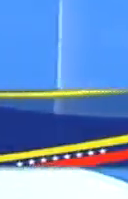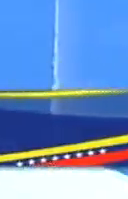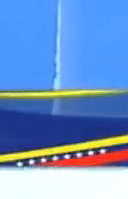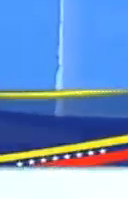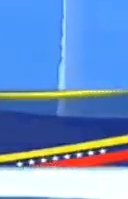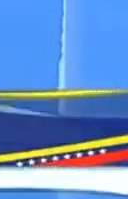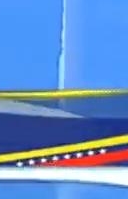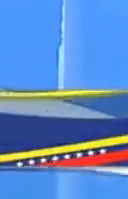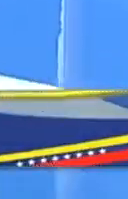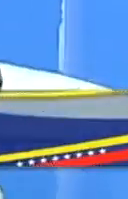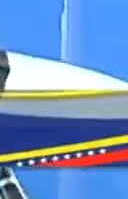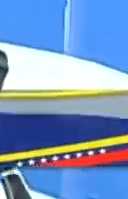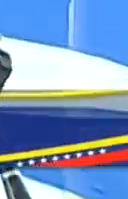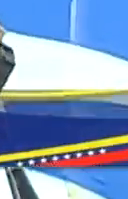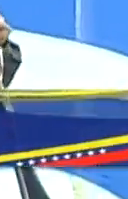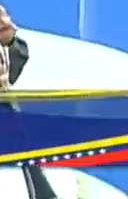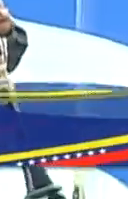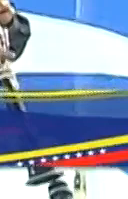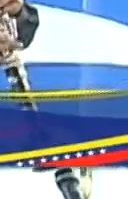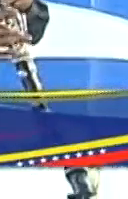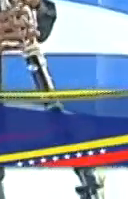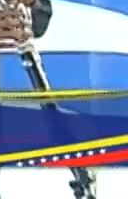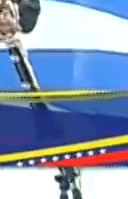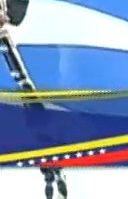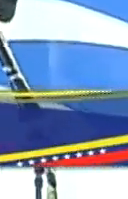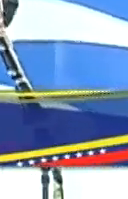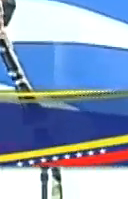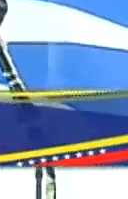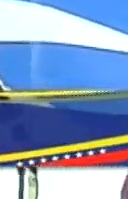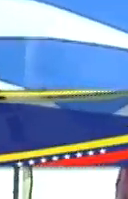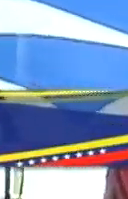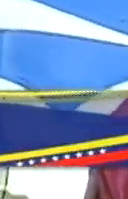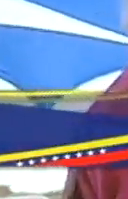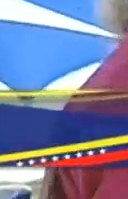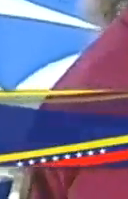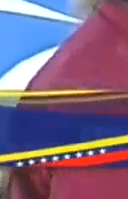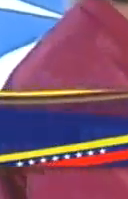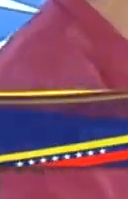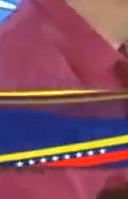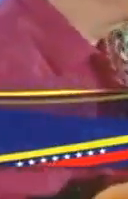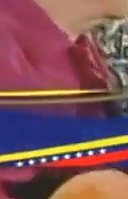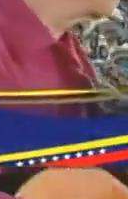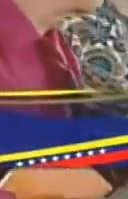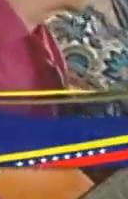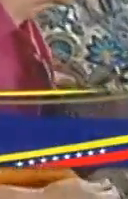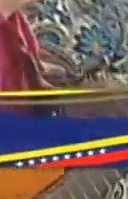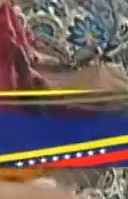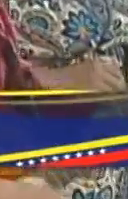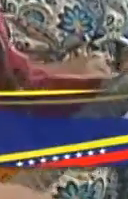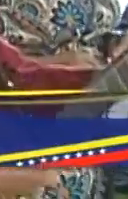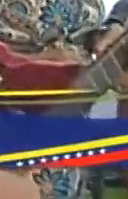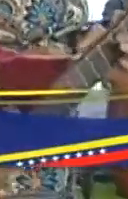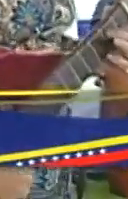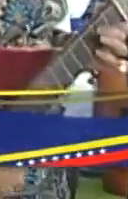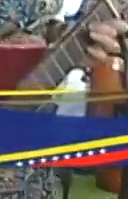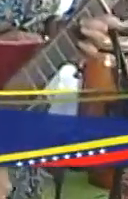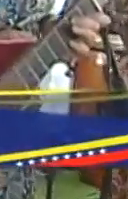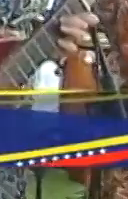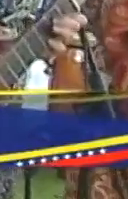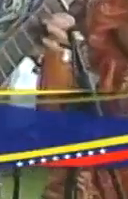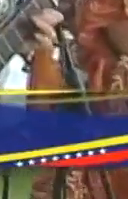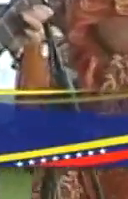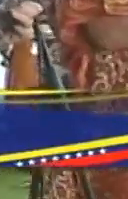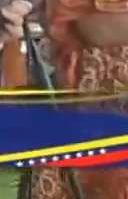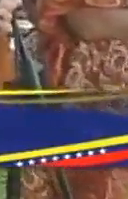el mundo. Es parte del desarrollo de esta actividad, específicamente desde Ciudad Tuna, donde se desarrolla la entrega de